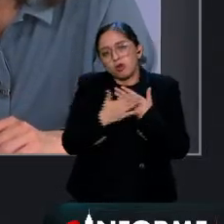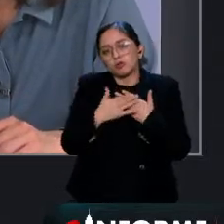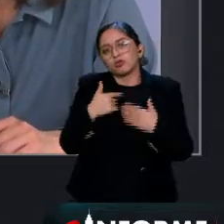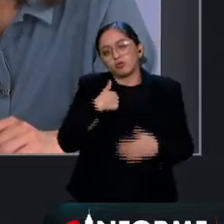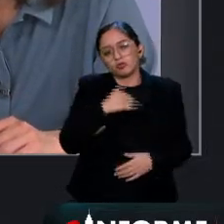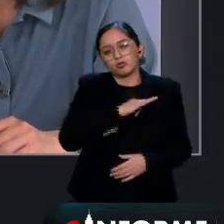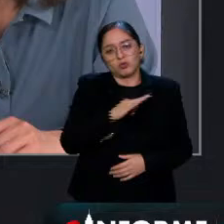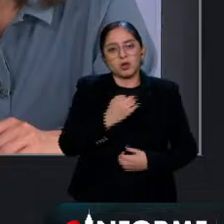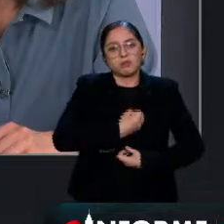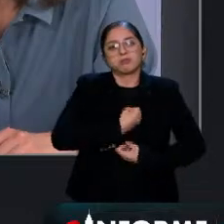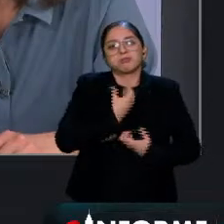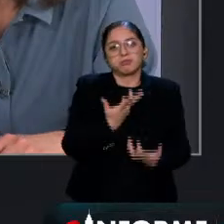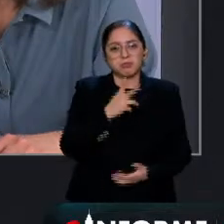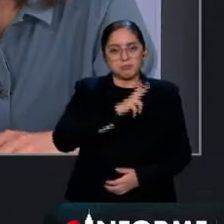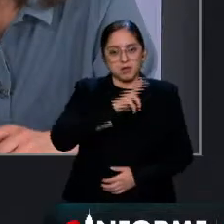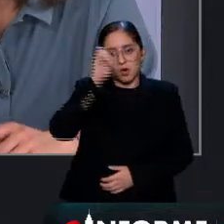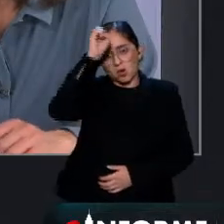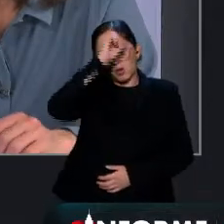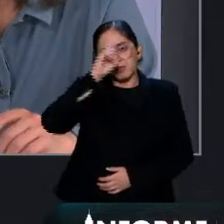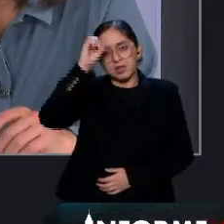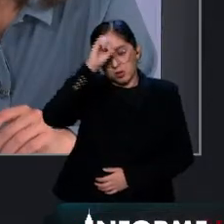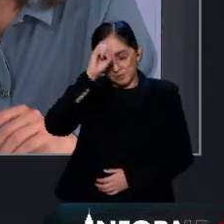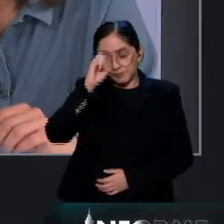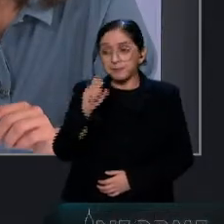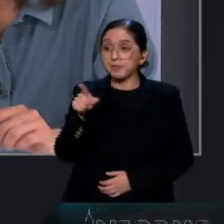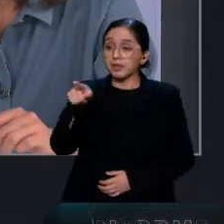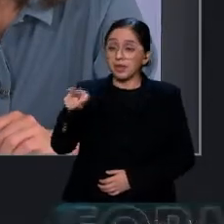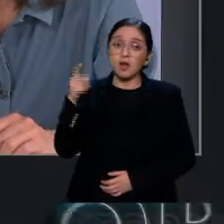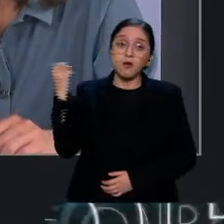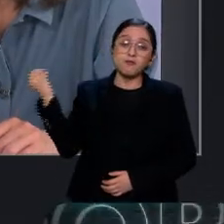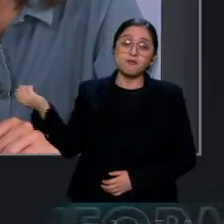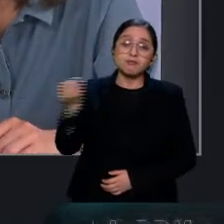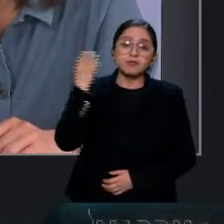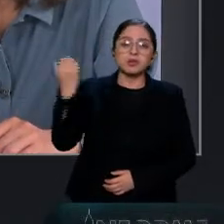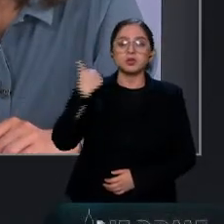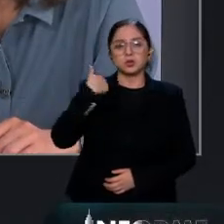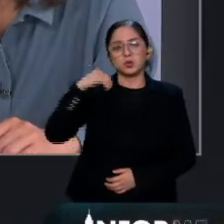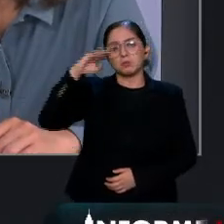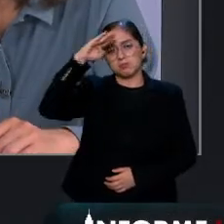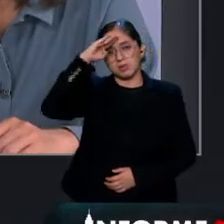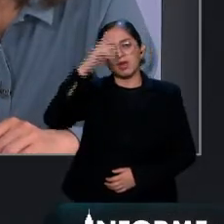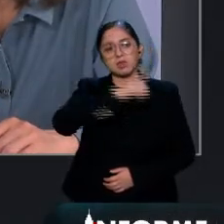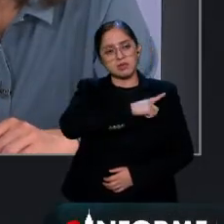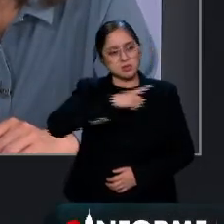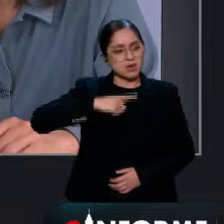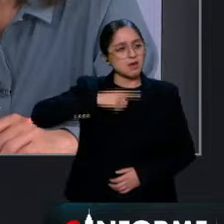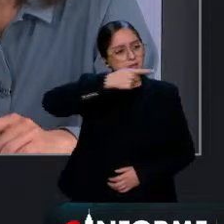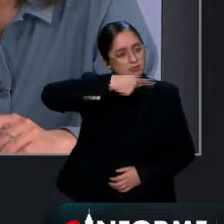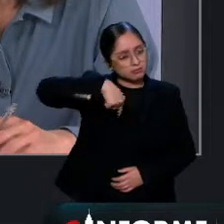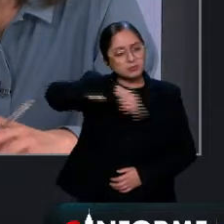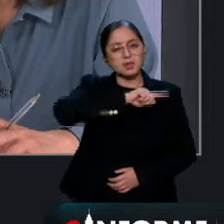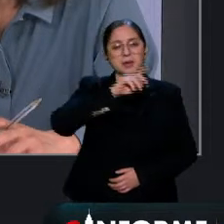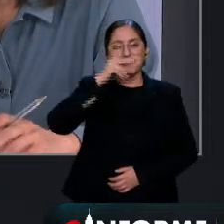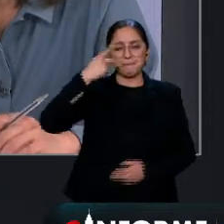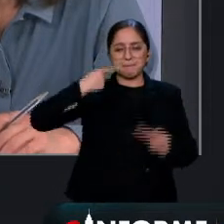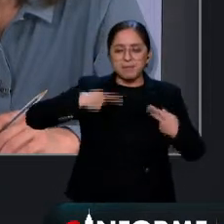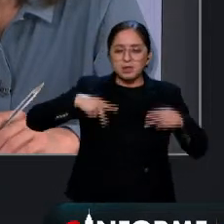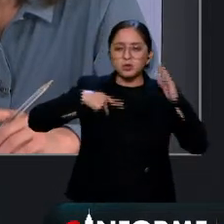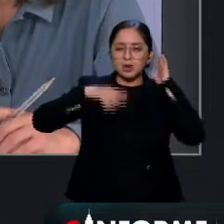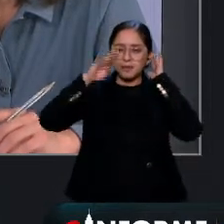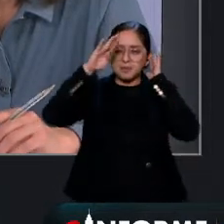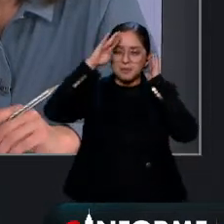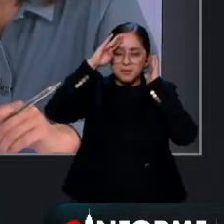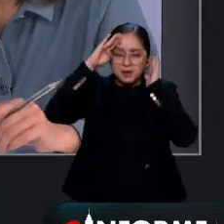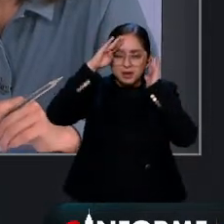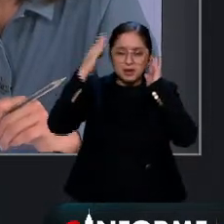creo que debe de mejorarse yo creo que debiesen considerar no debates con